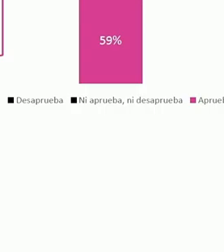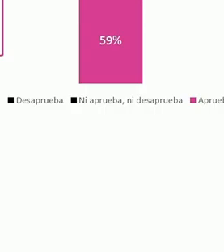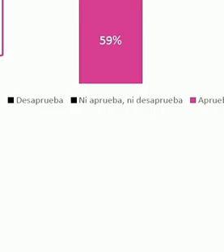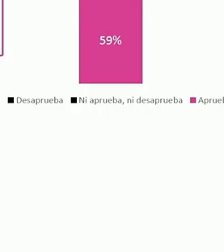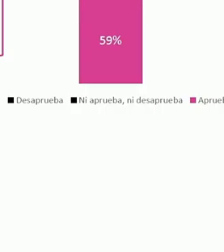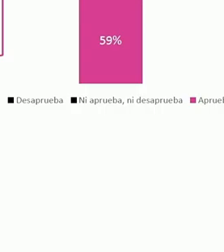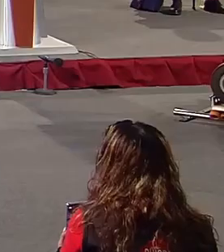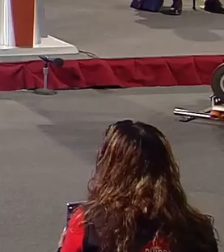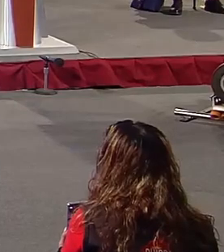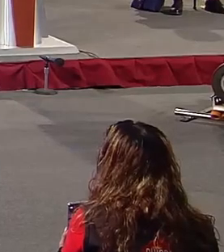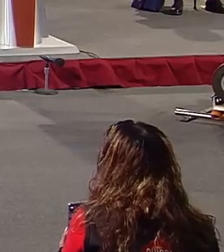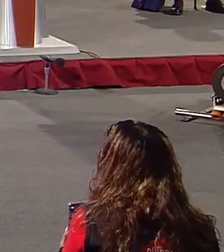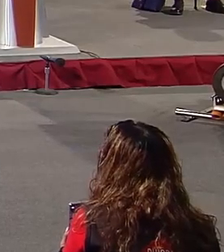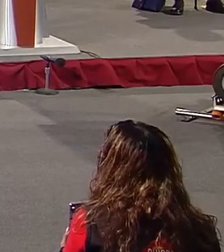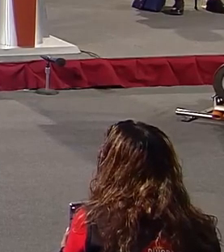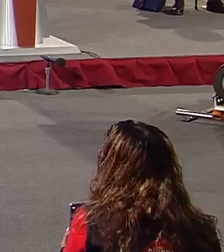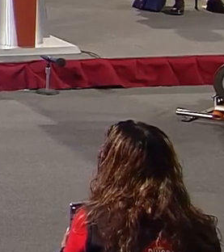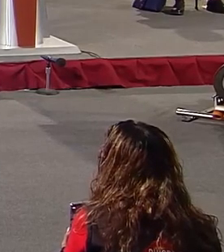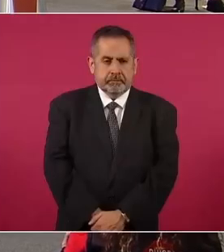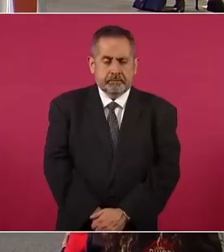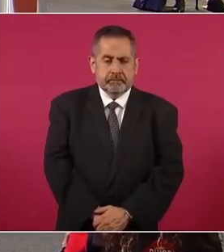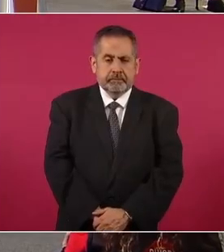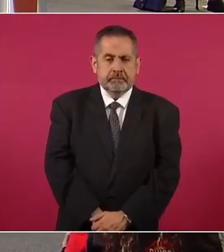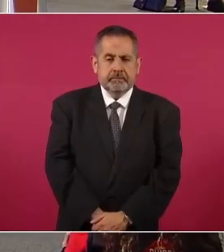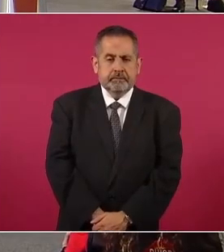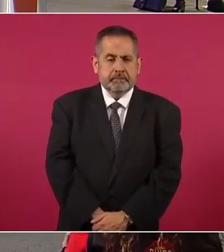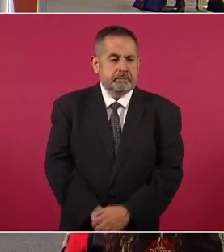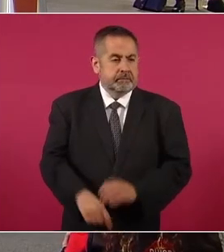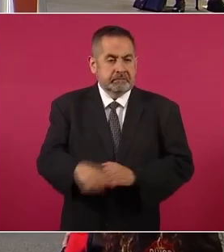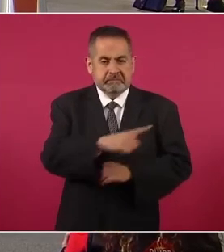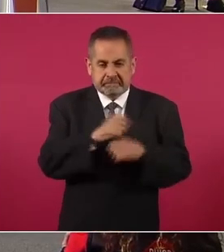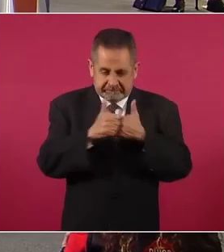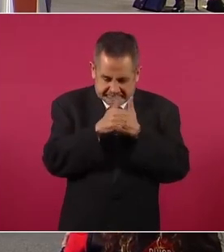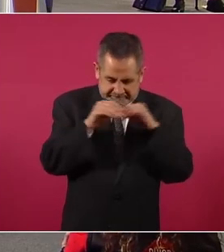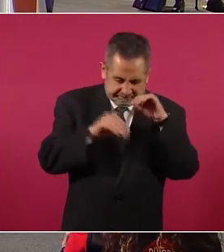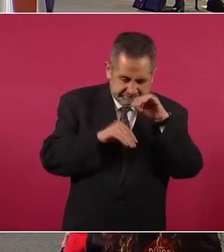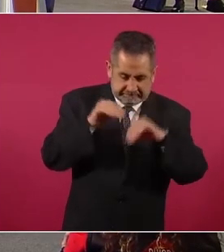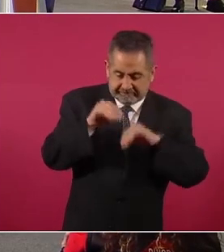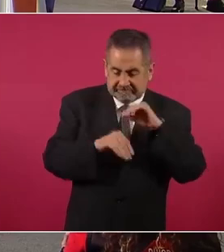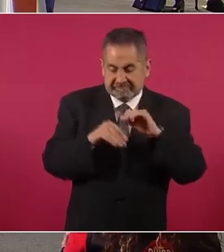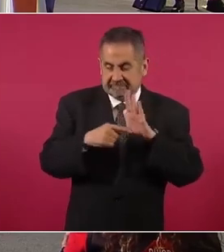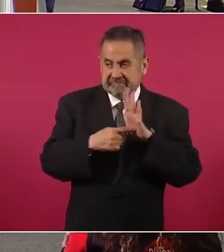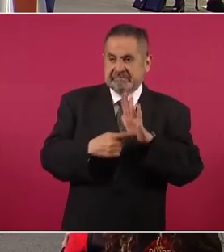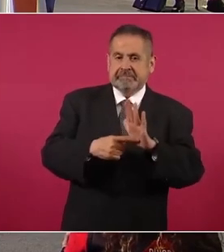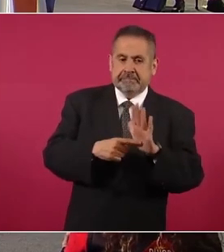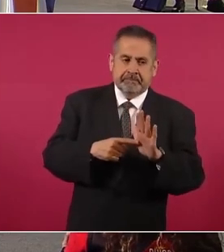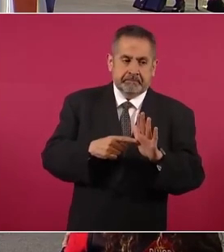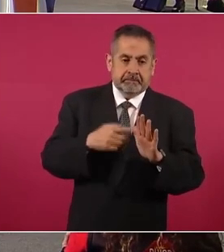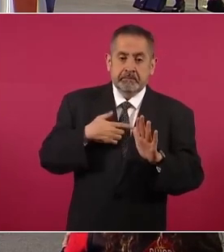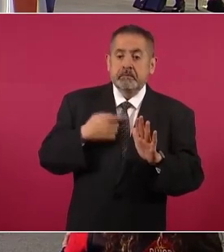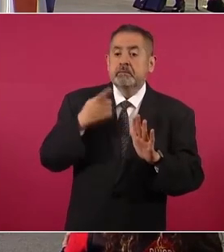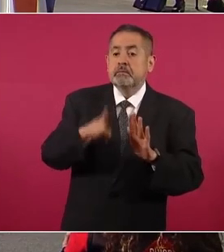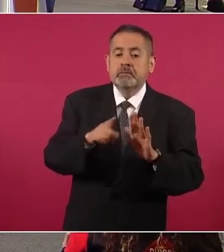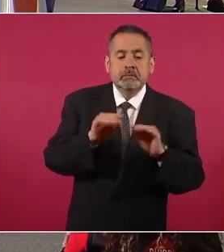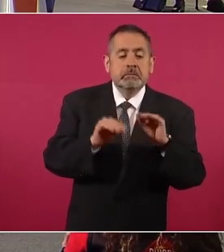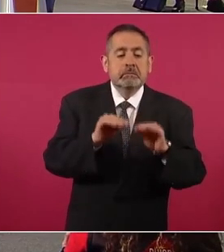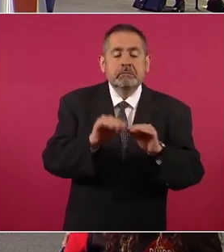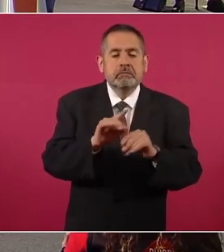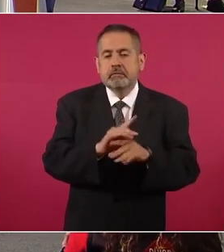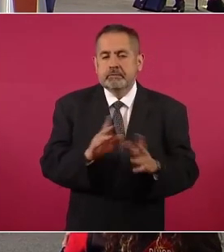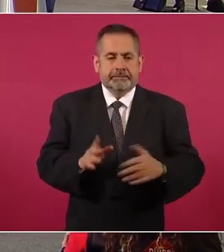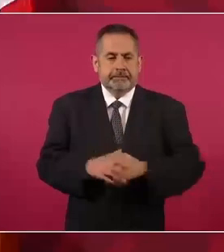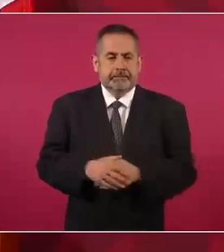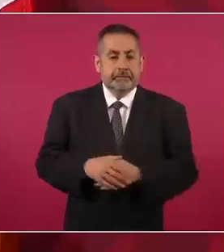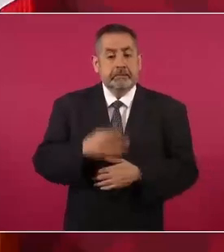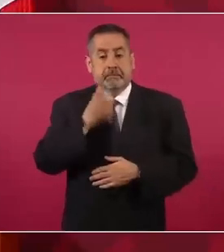No puede ser así tan duro, tan seco, sin embargo, la opinión